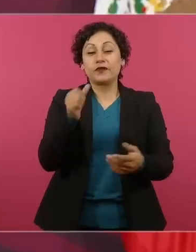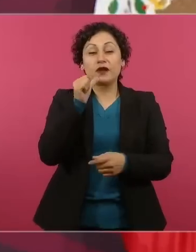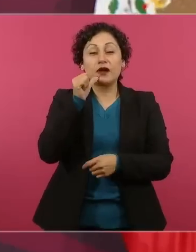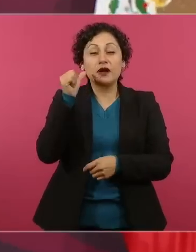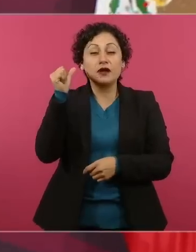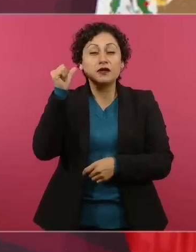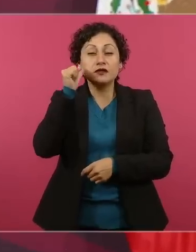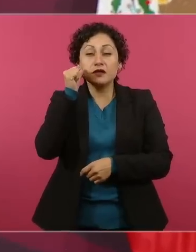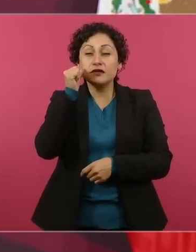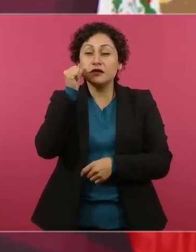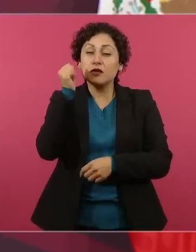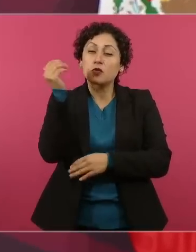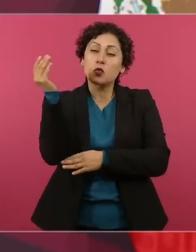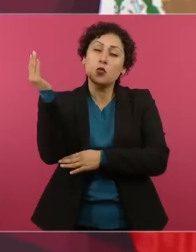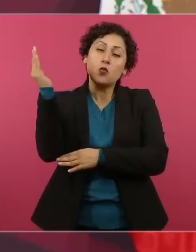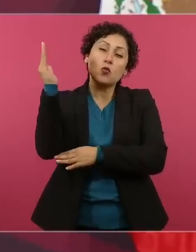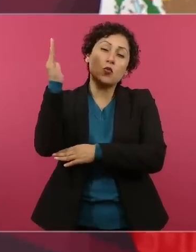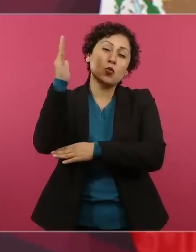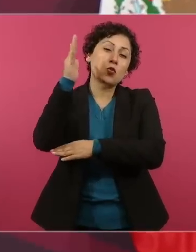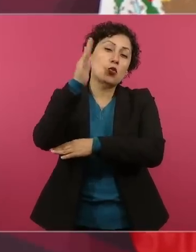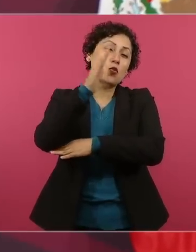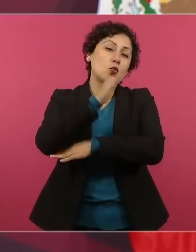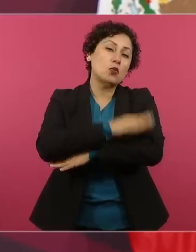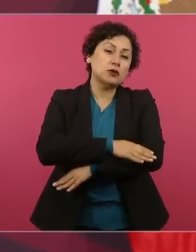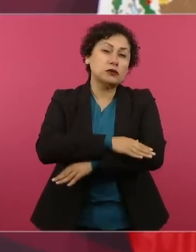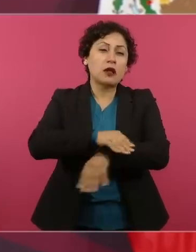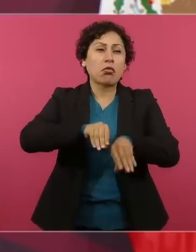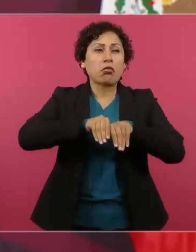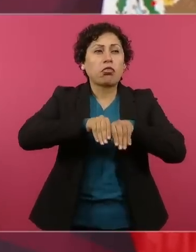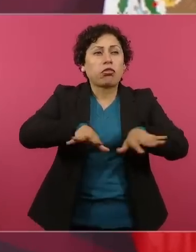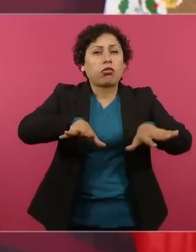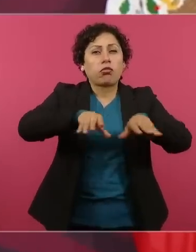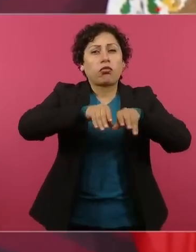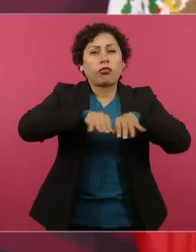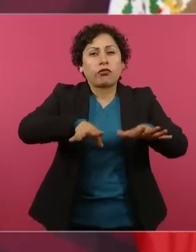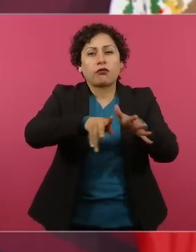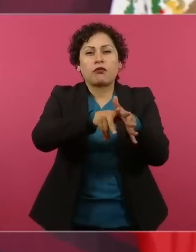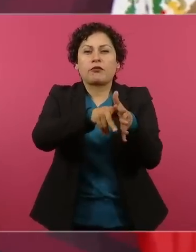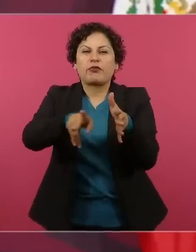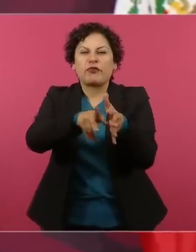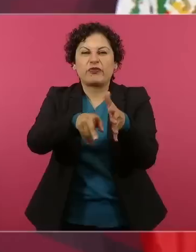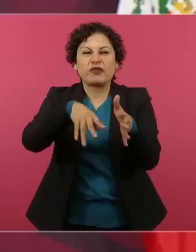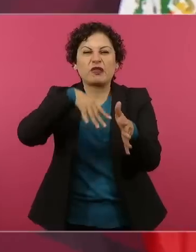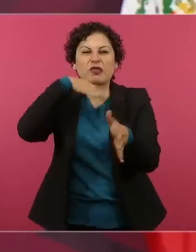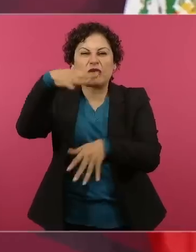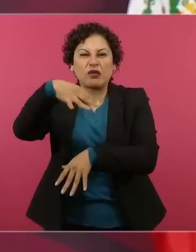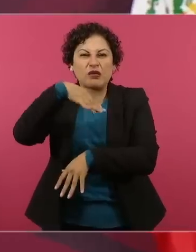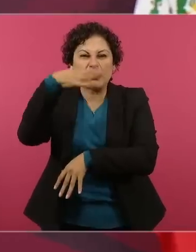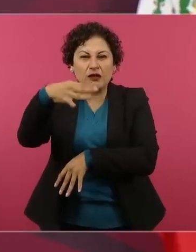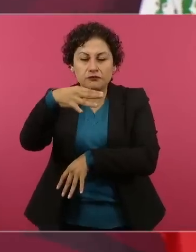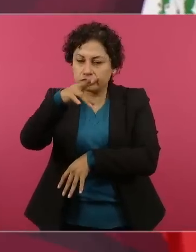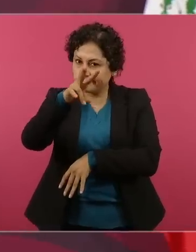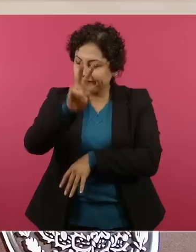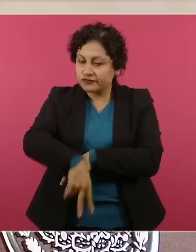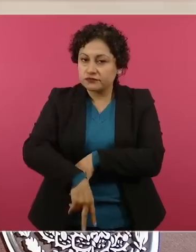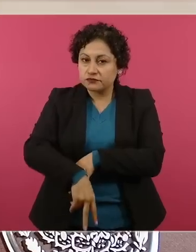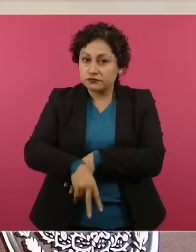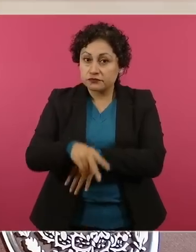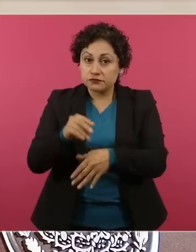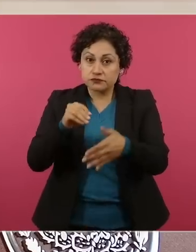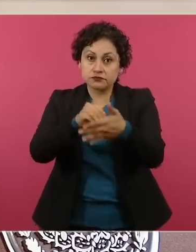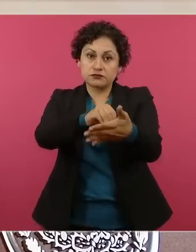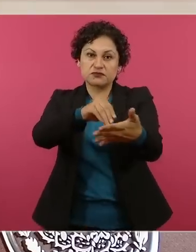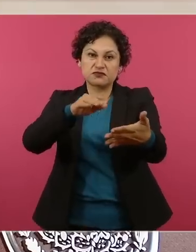en la presa vendida y alquilada, de que yo me había